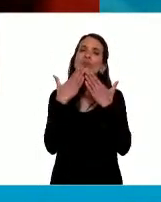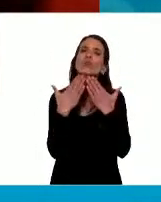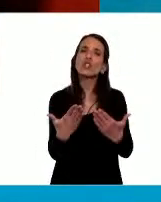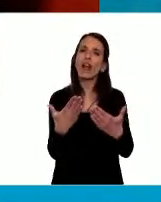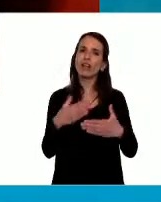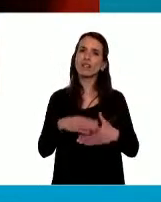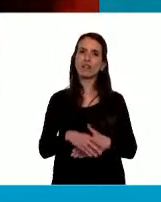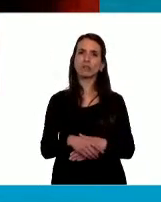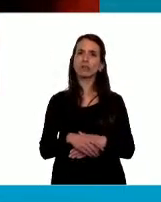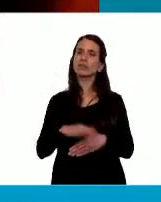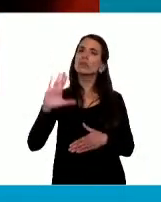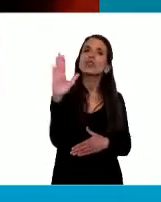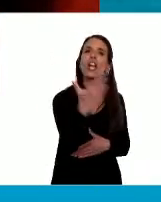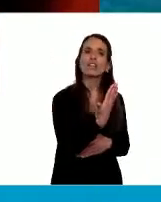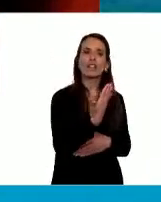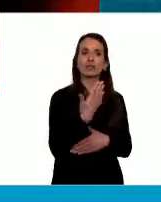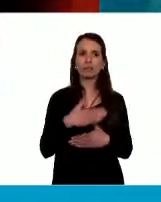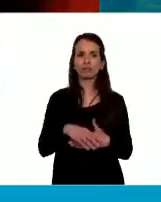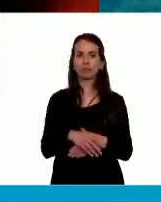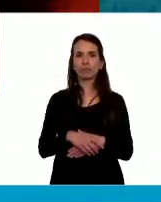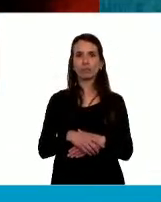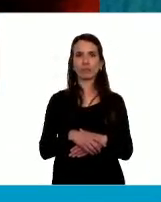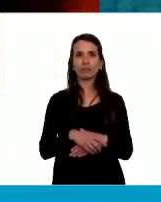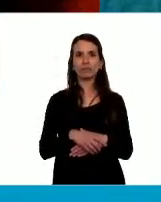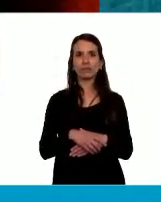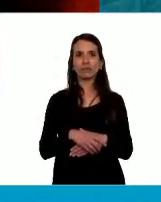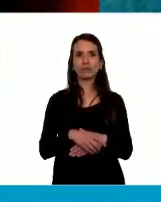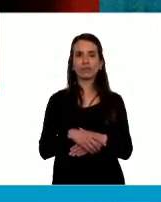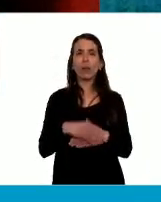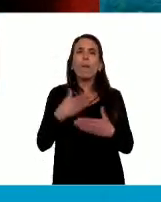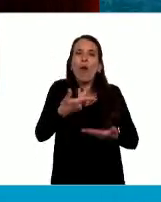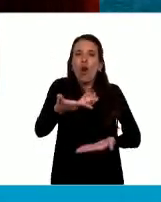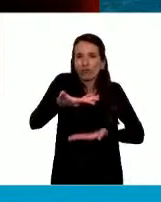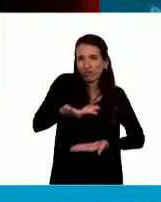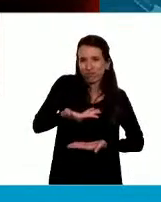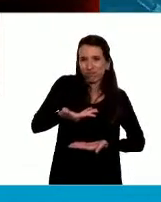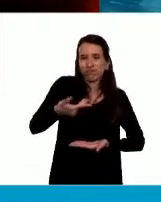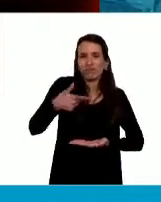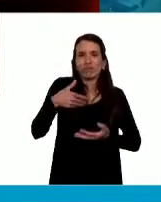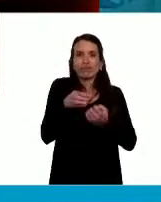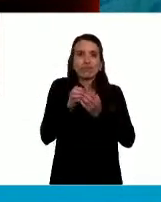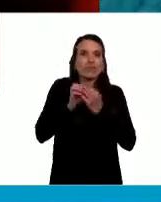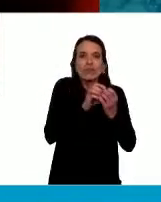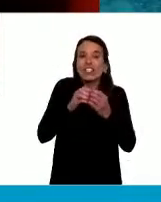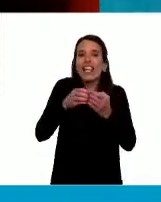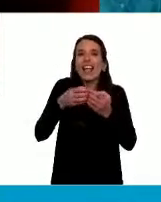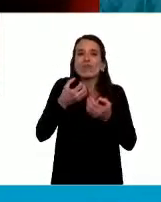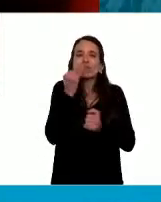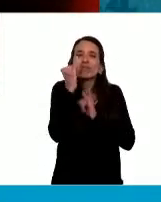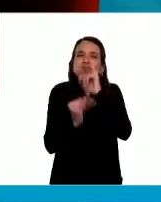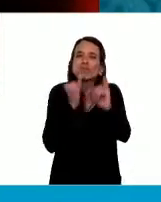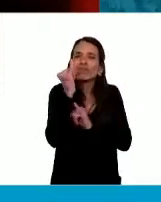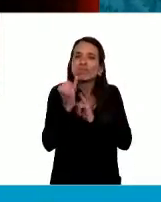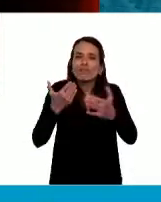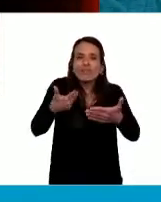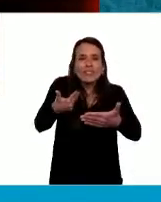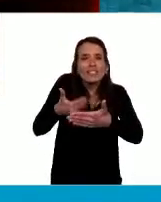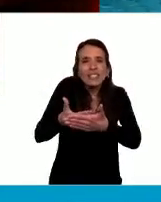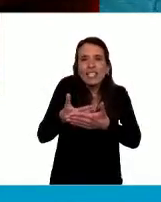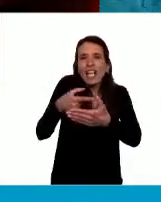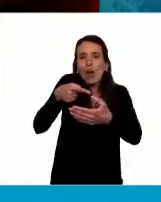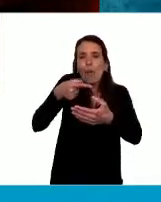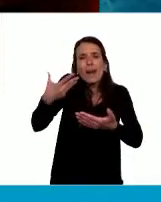gracias a todos por permitirme contar esto tan cercano a mis